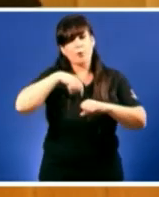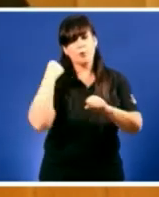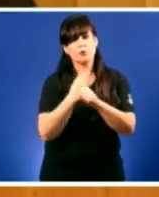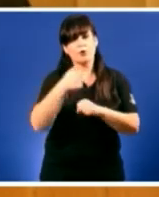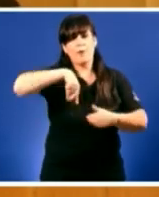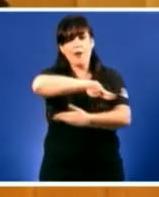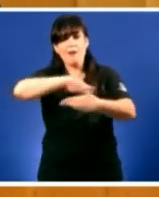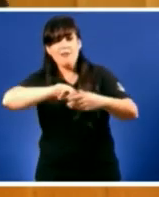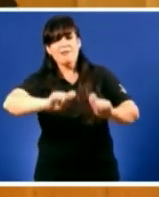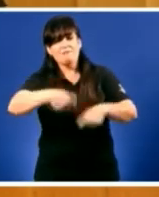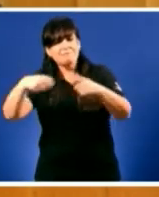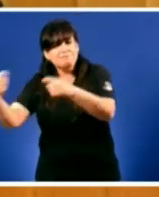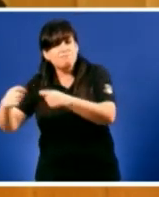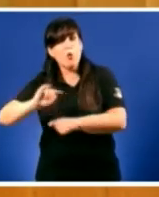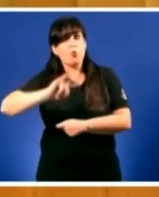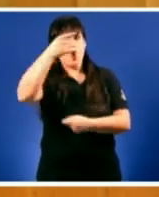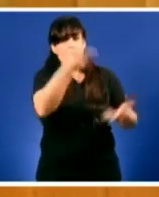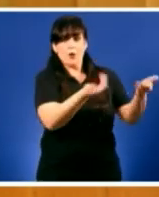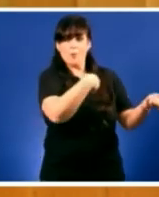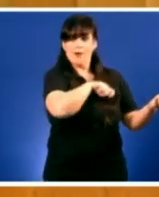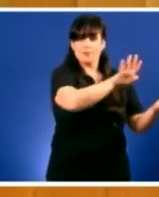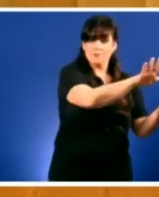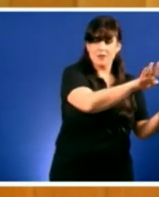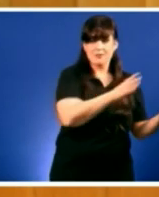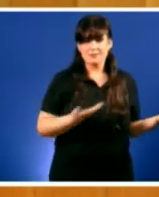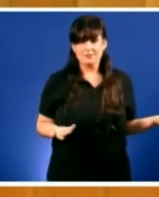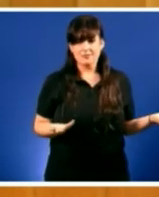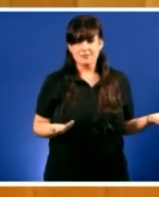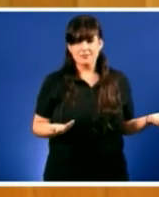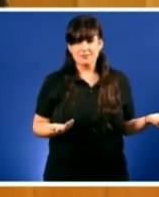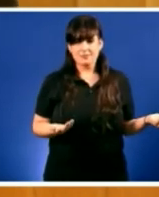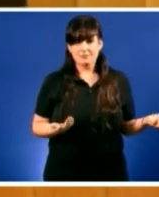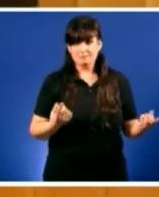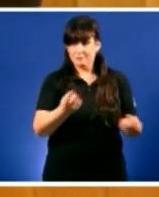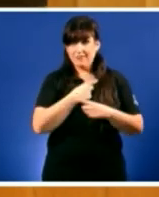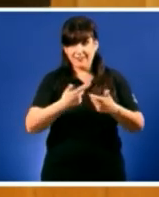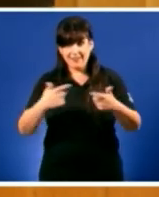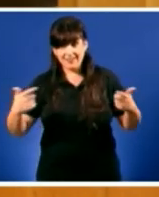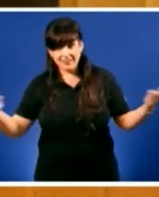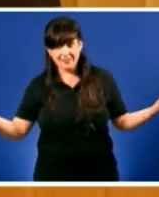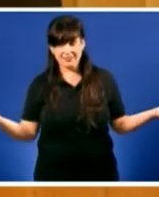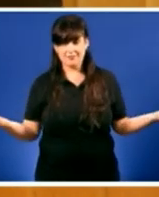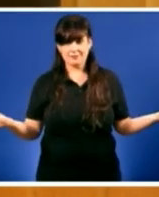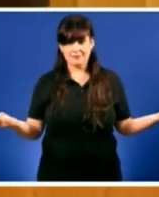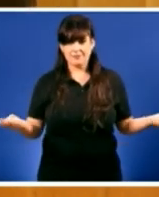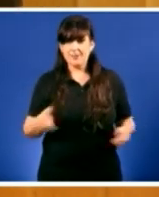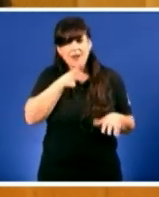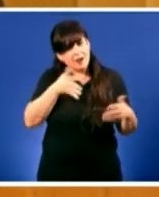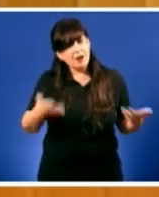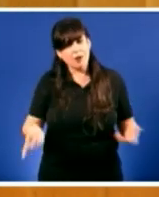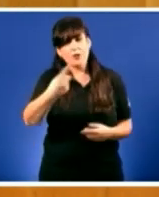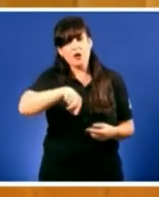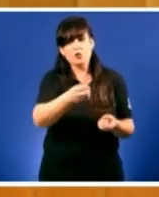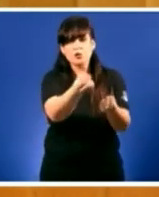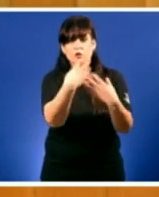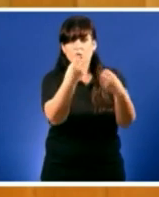haxe a 160.000 ocupados menos que cando vostede chegou a presidencia. Oxe mesmo coñecemos un informe da